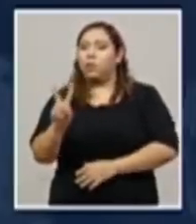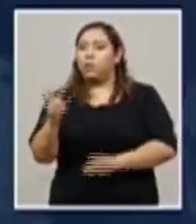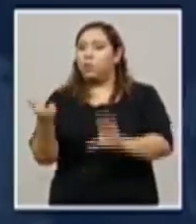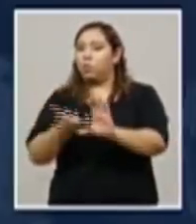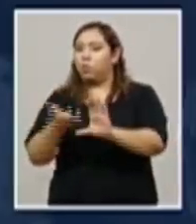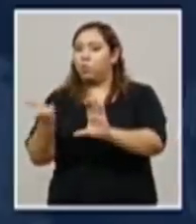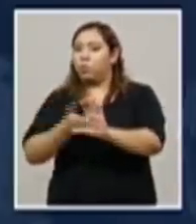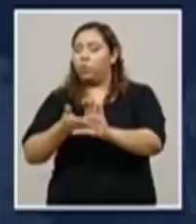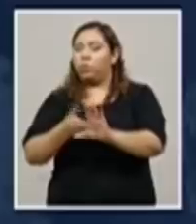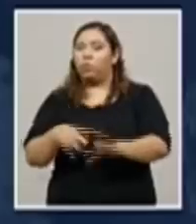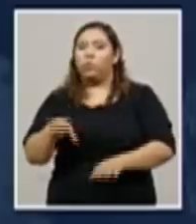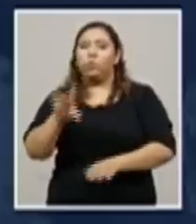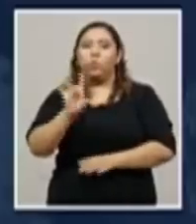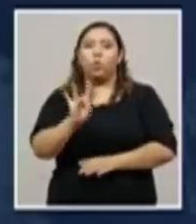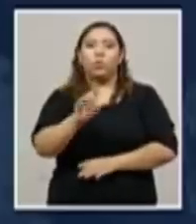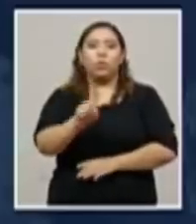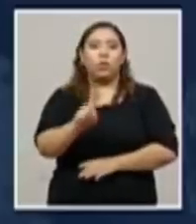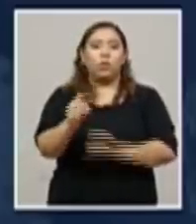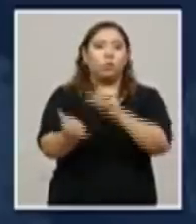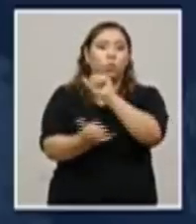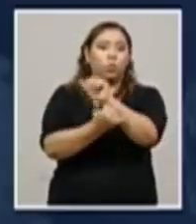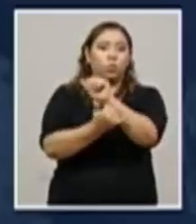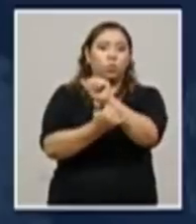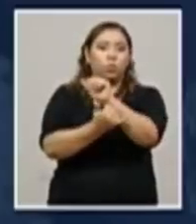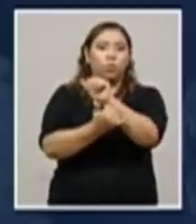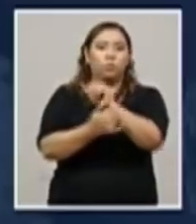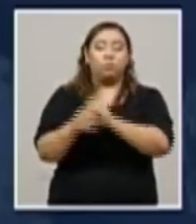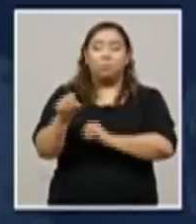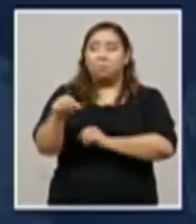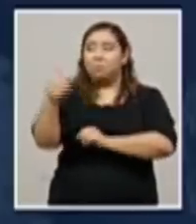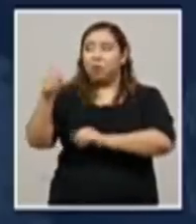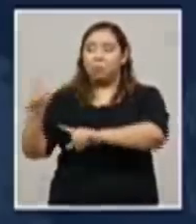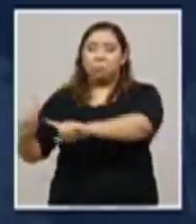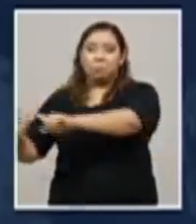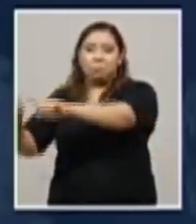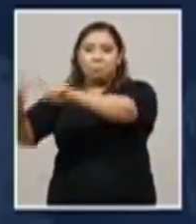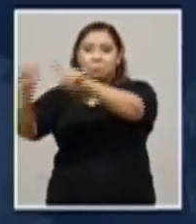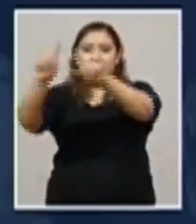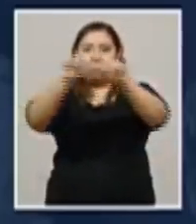Choloteca, 81 en Lloro y el resto a nivel nacional.